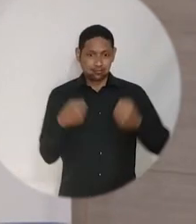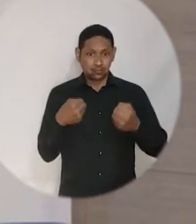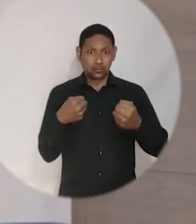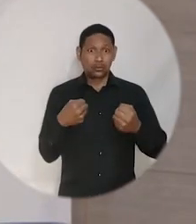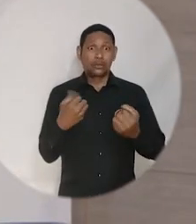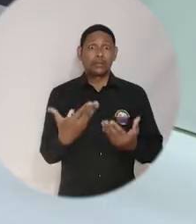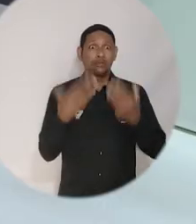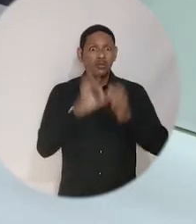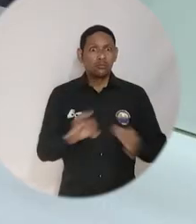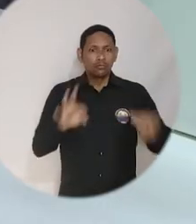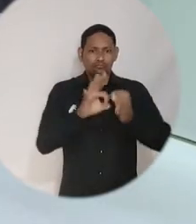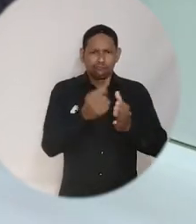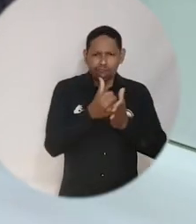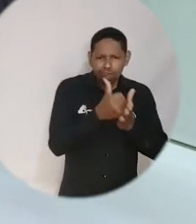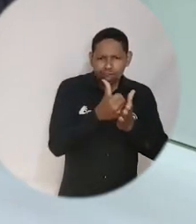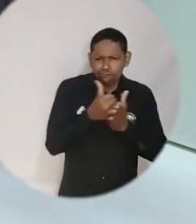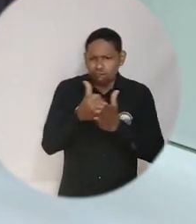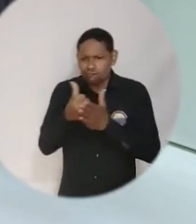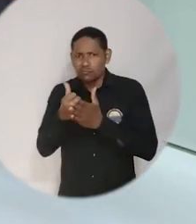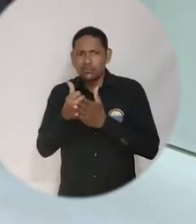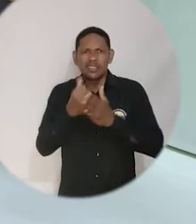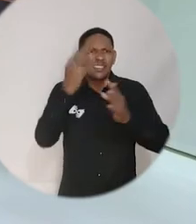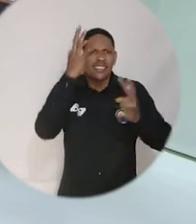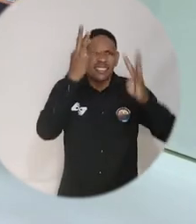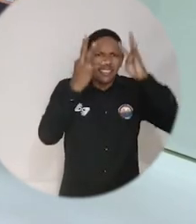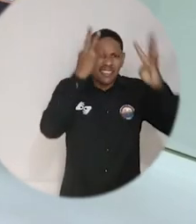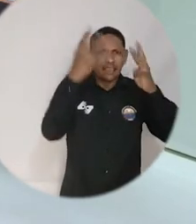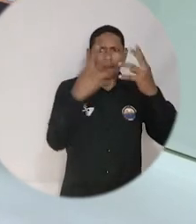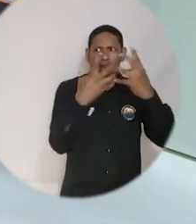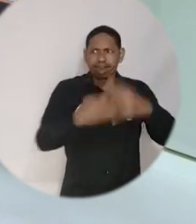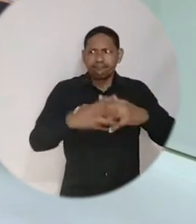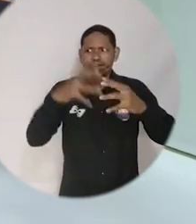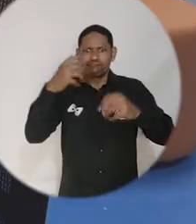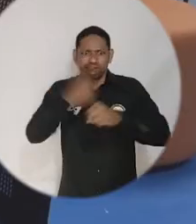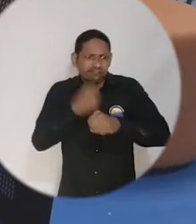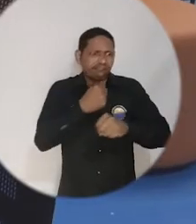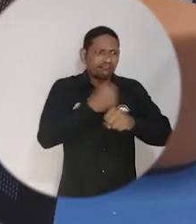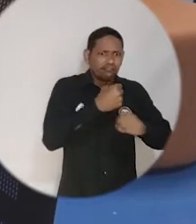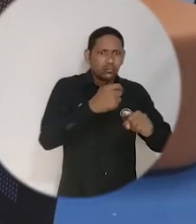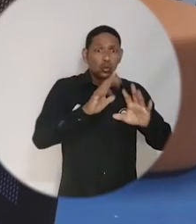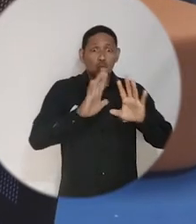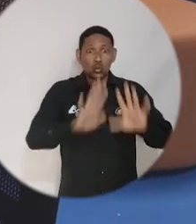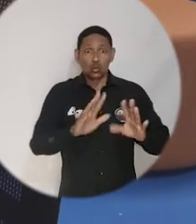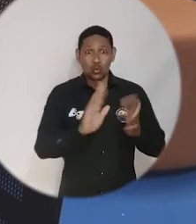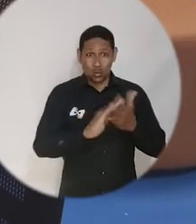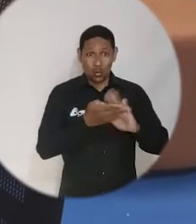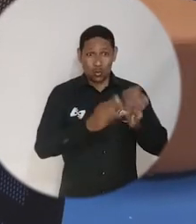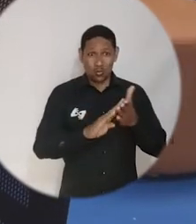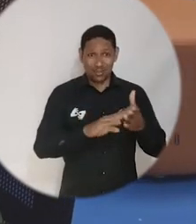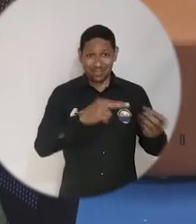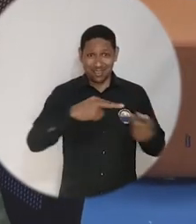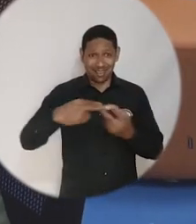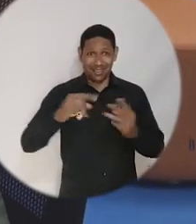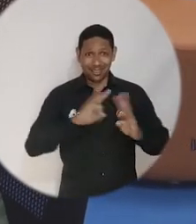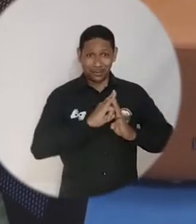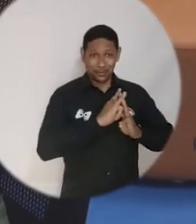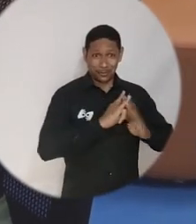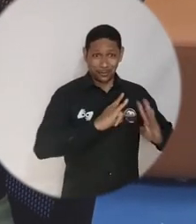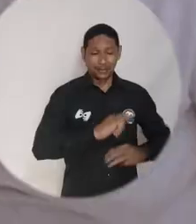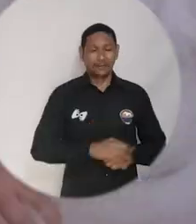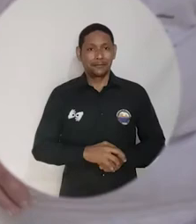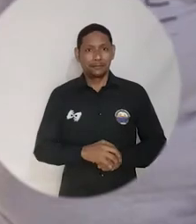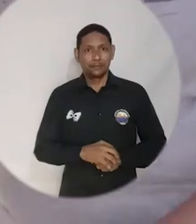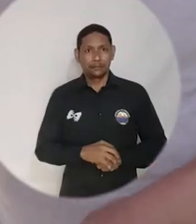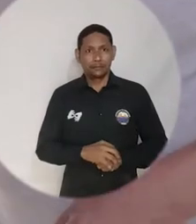50% en donde vamos a favorecer ideas de negocio de la comunidad educativa de la Universidad del